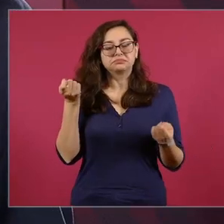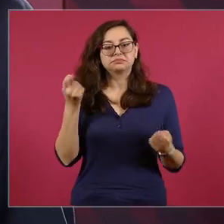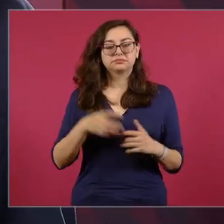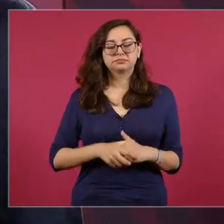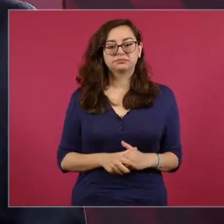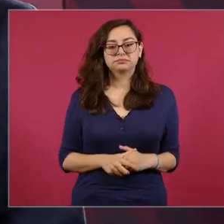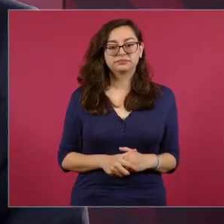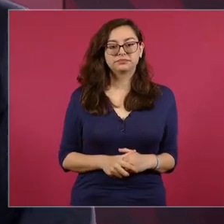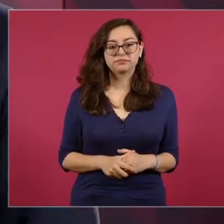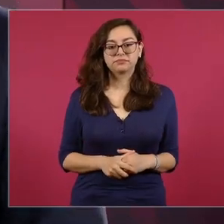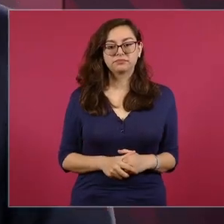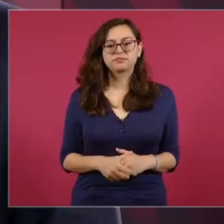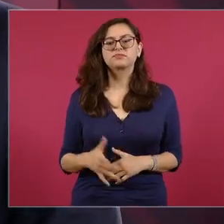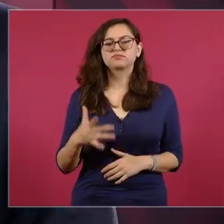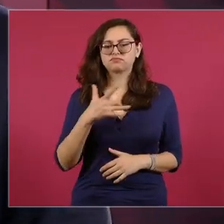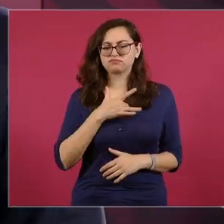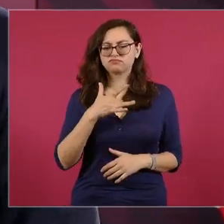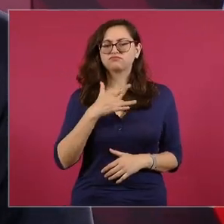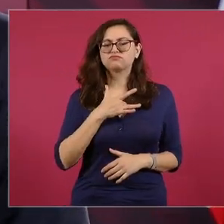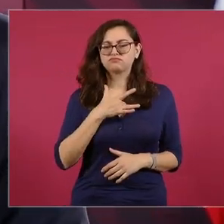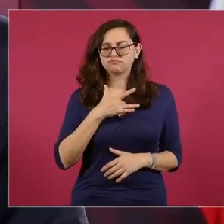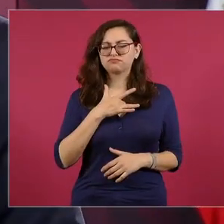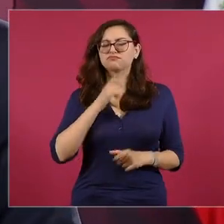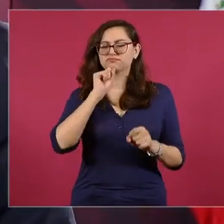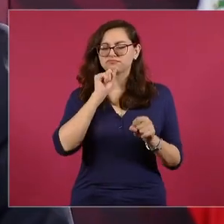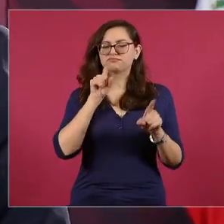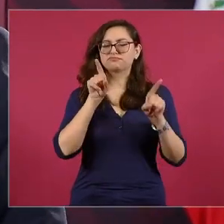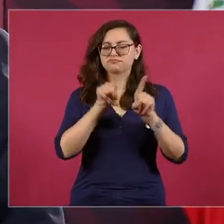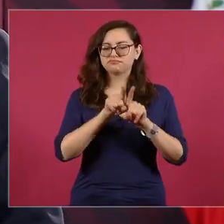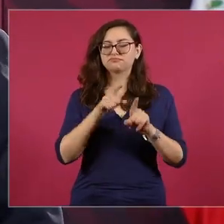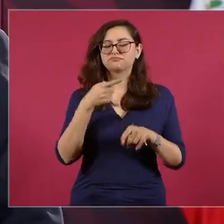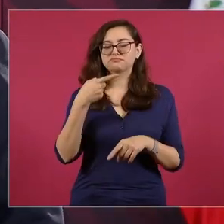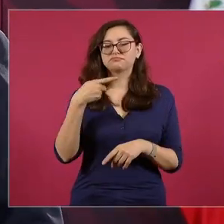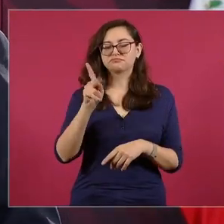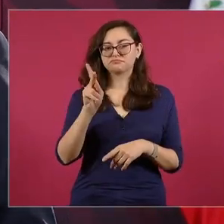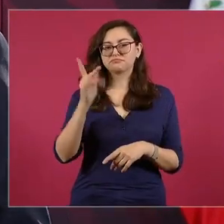también con el corazón, pero con la cabeza